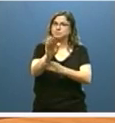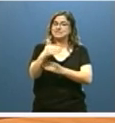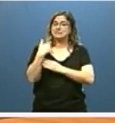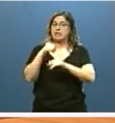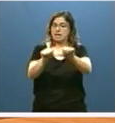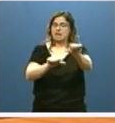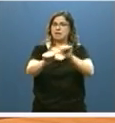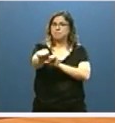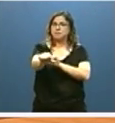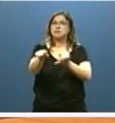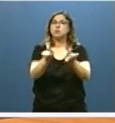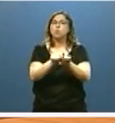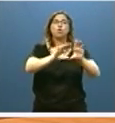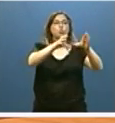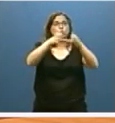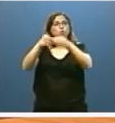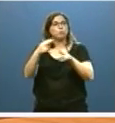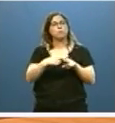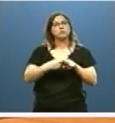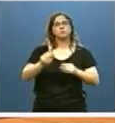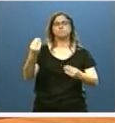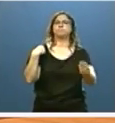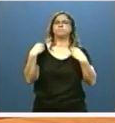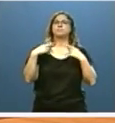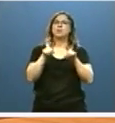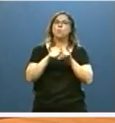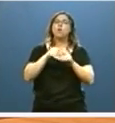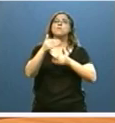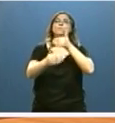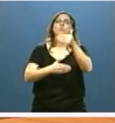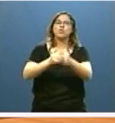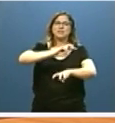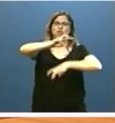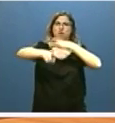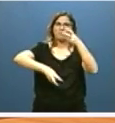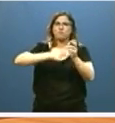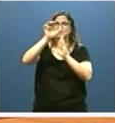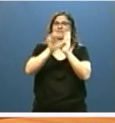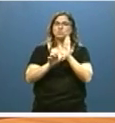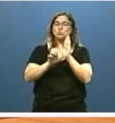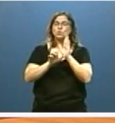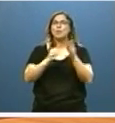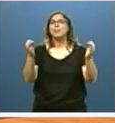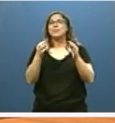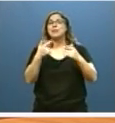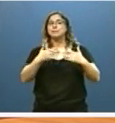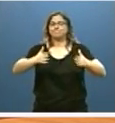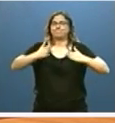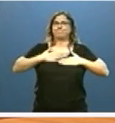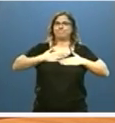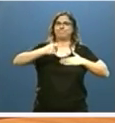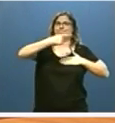partir del cual fueron los propios grupos los que solicitaron que el proceso de reforma del Estatuto quedara en sus manos